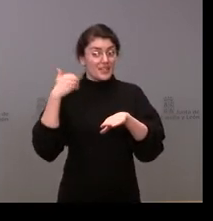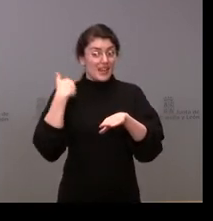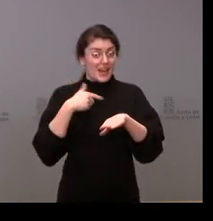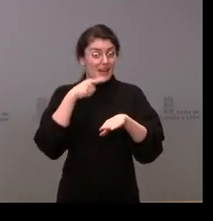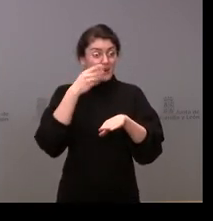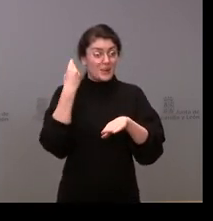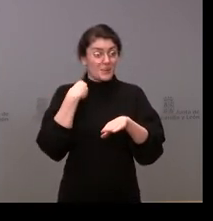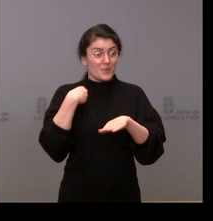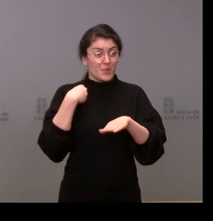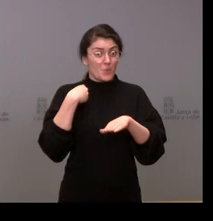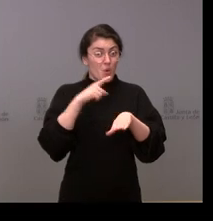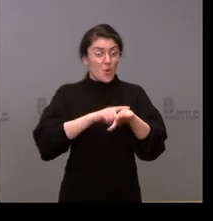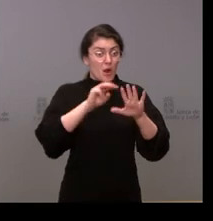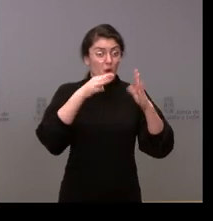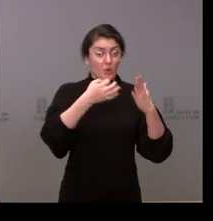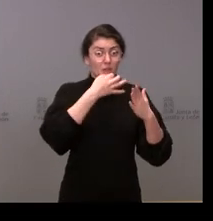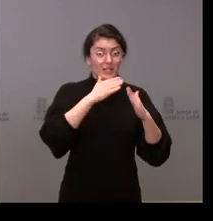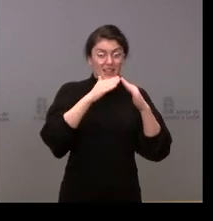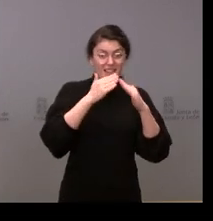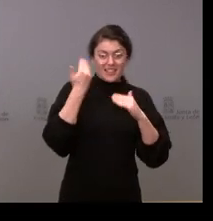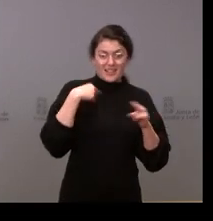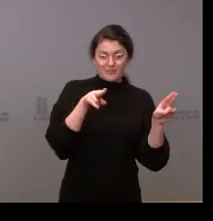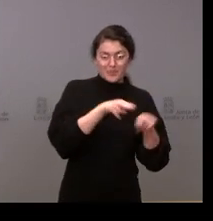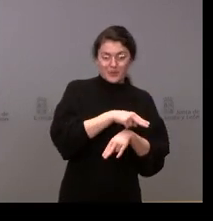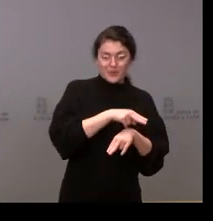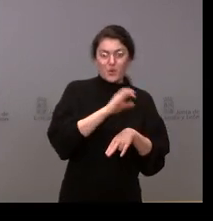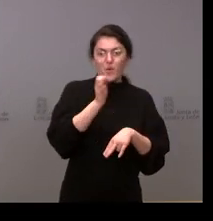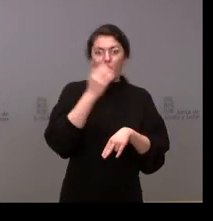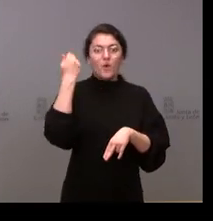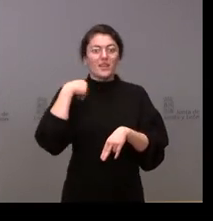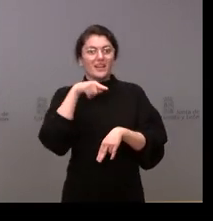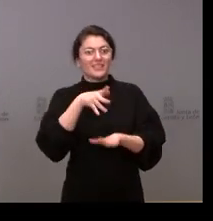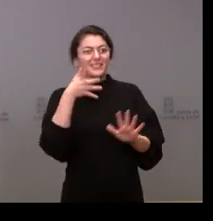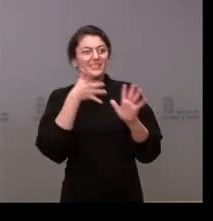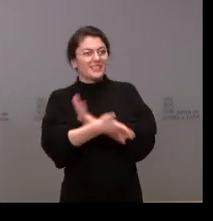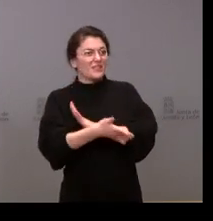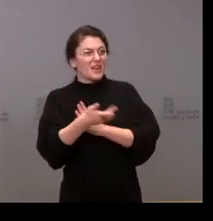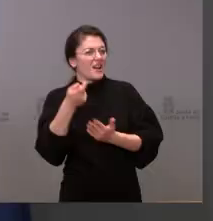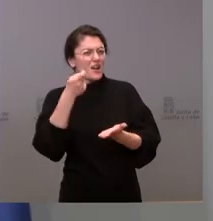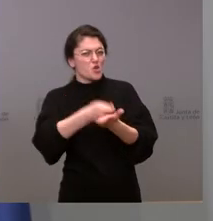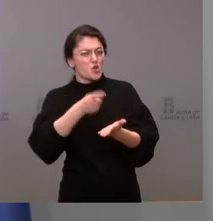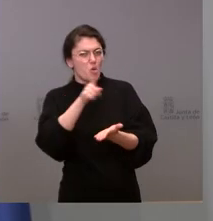esas sanciones que se hubieran tramitado ya estaban en fase de no de no cobrarse gracias